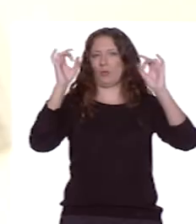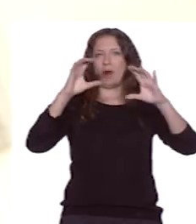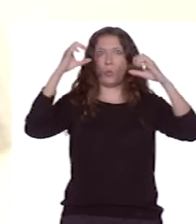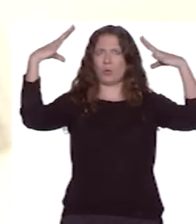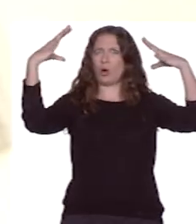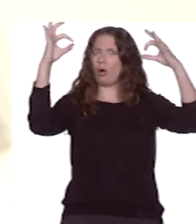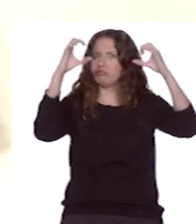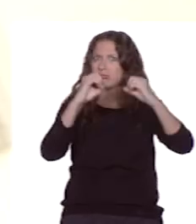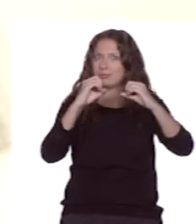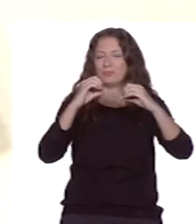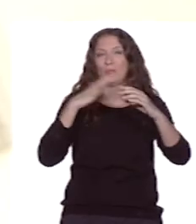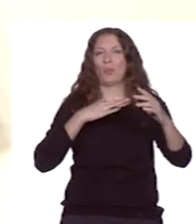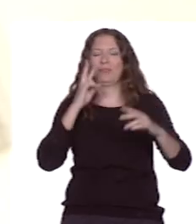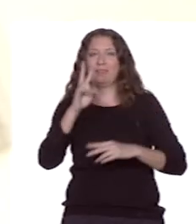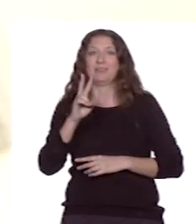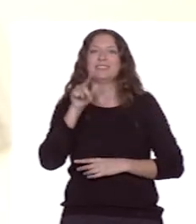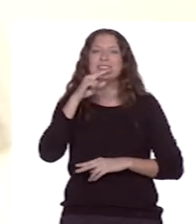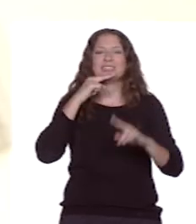controles de conmutación.